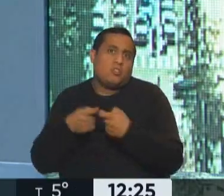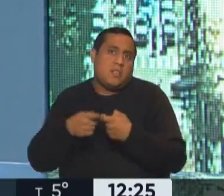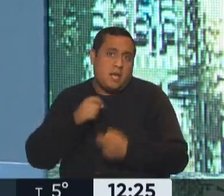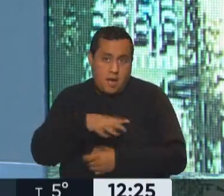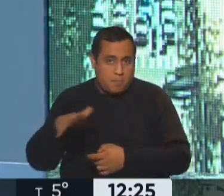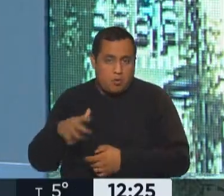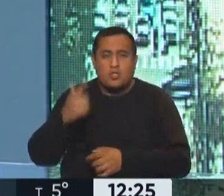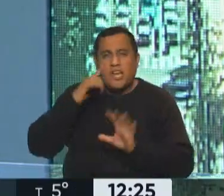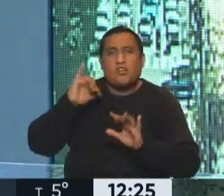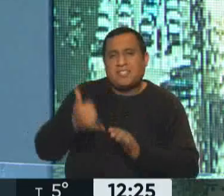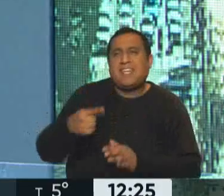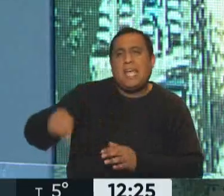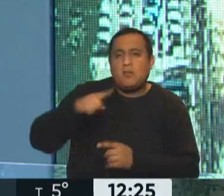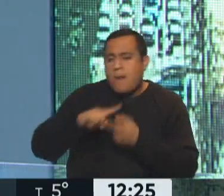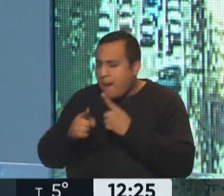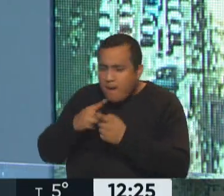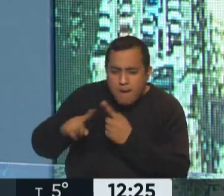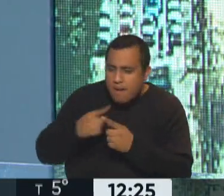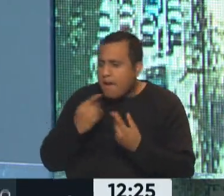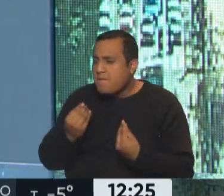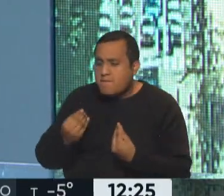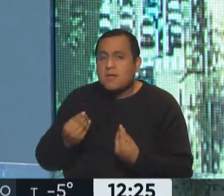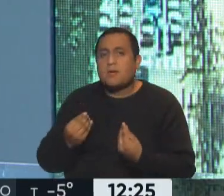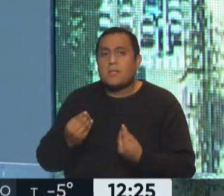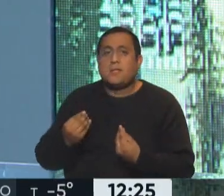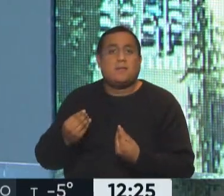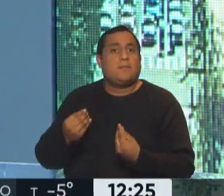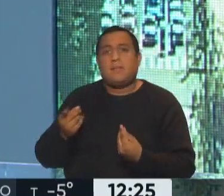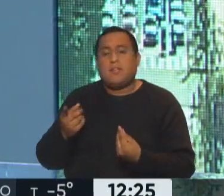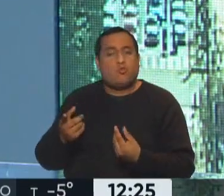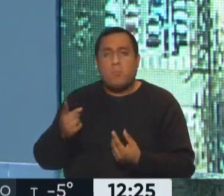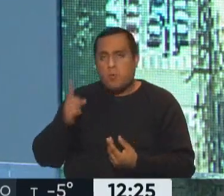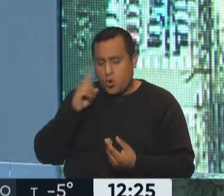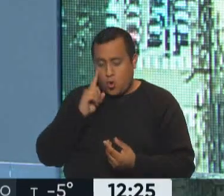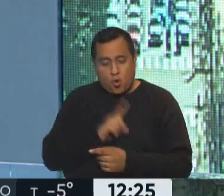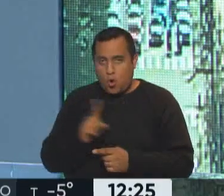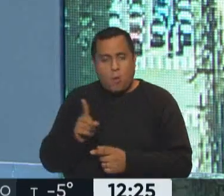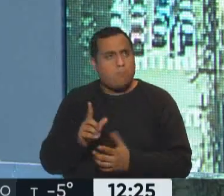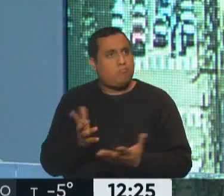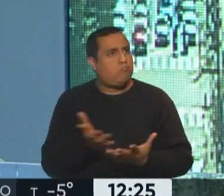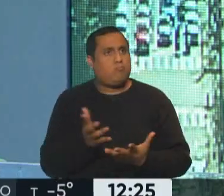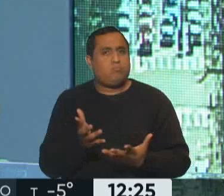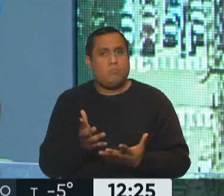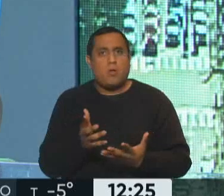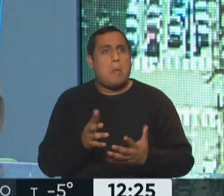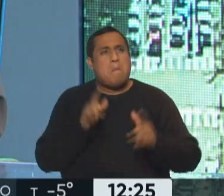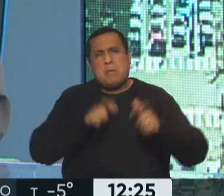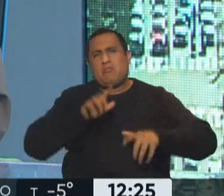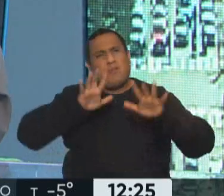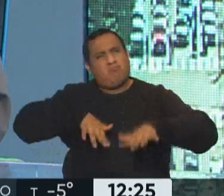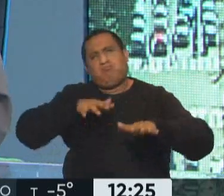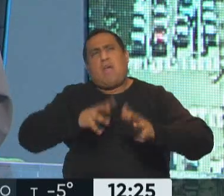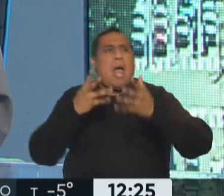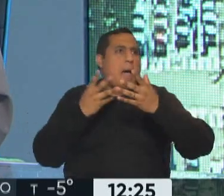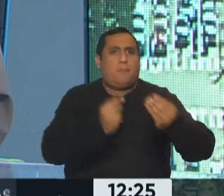están tramando, buscando la forma de... Han quedado muy descolocados, no esperaban esta masiva reacción popular de apoyo